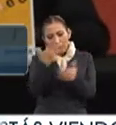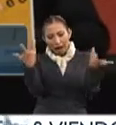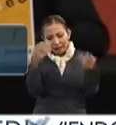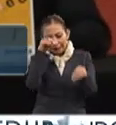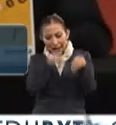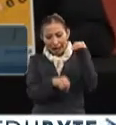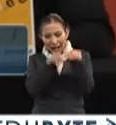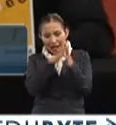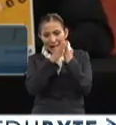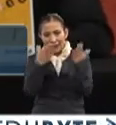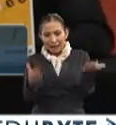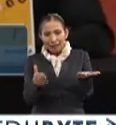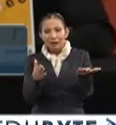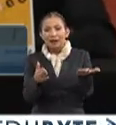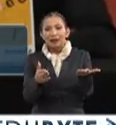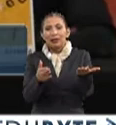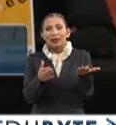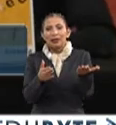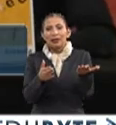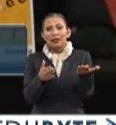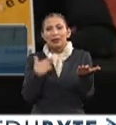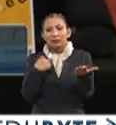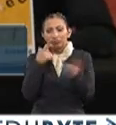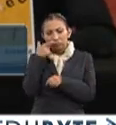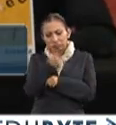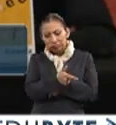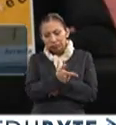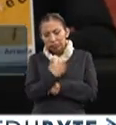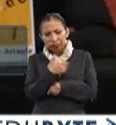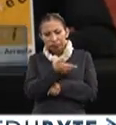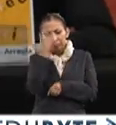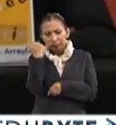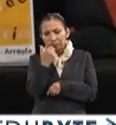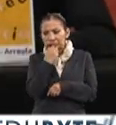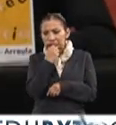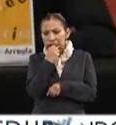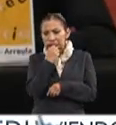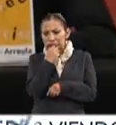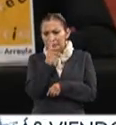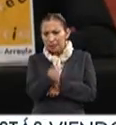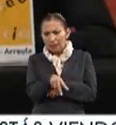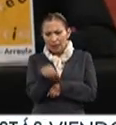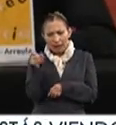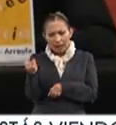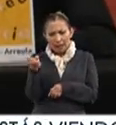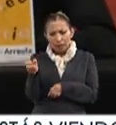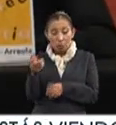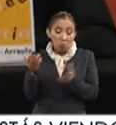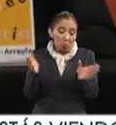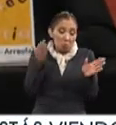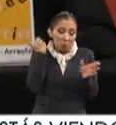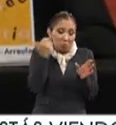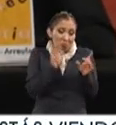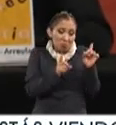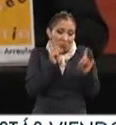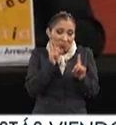hechura del libro nos dimos cuenta, que no sabemos qué tan real sea esto o no, pero